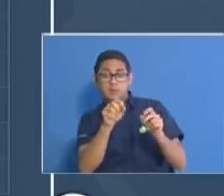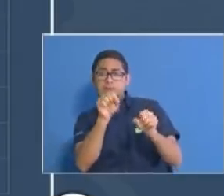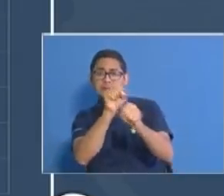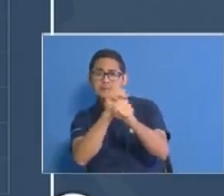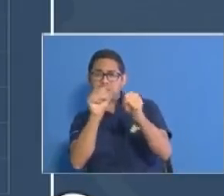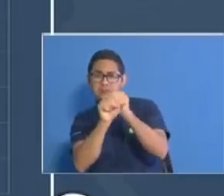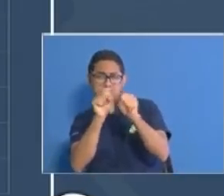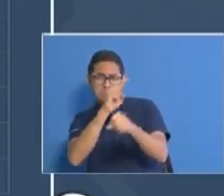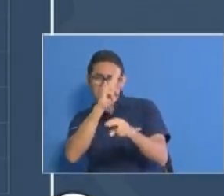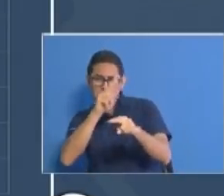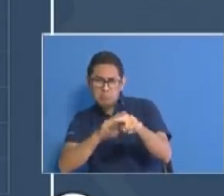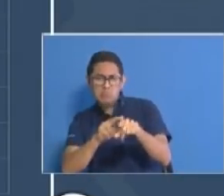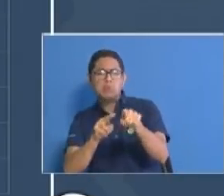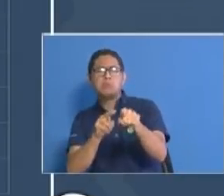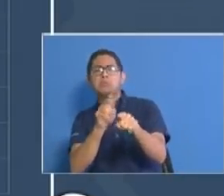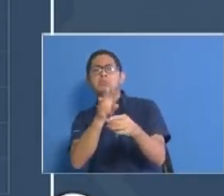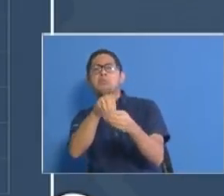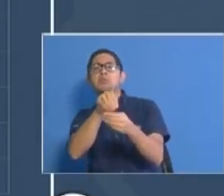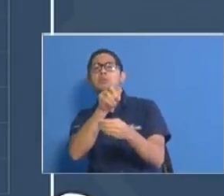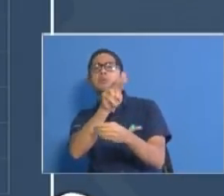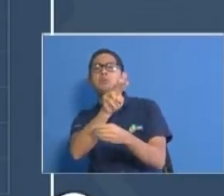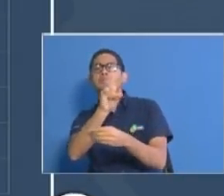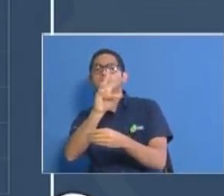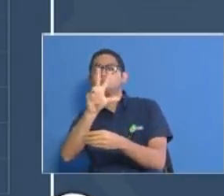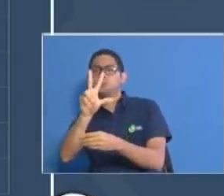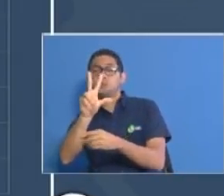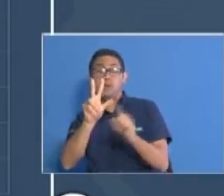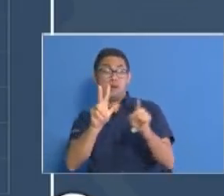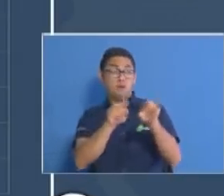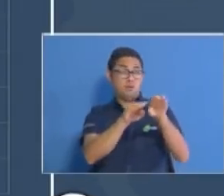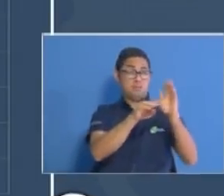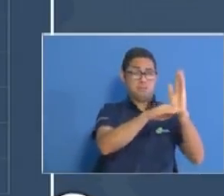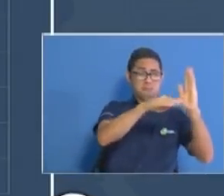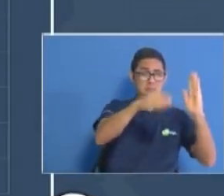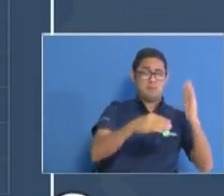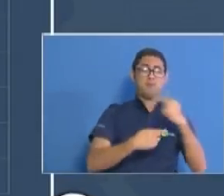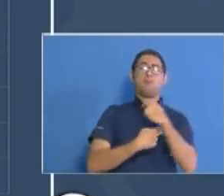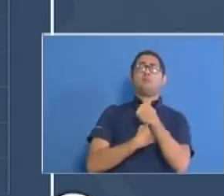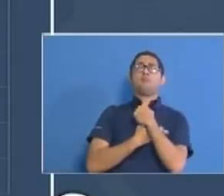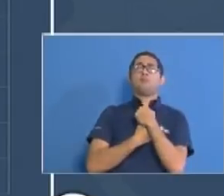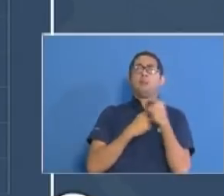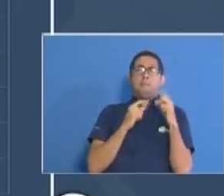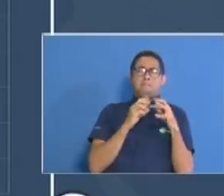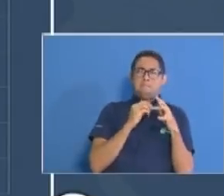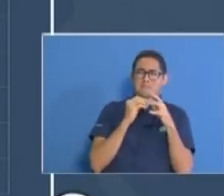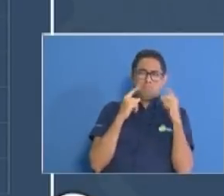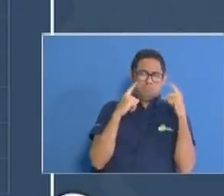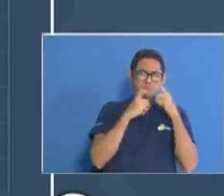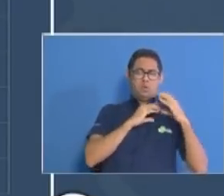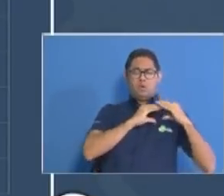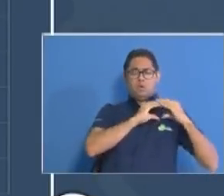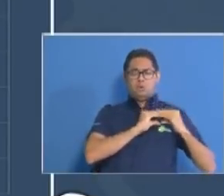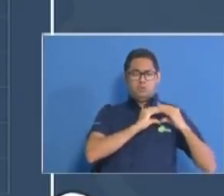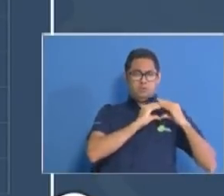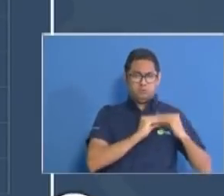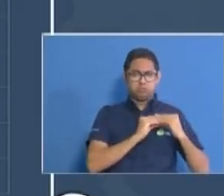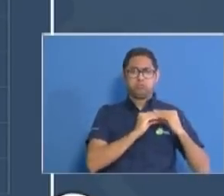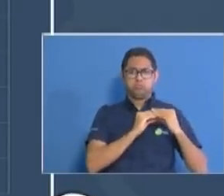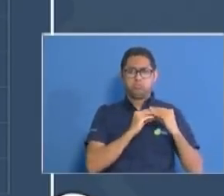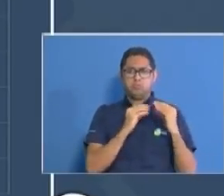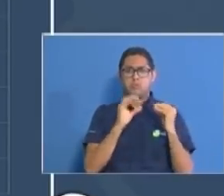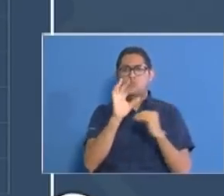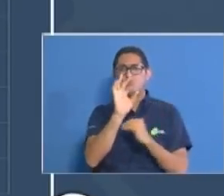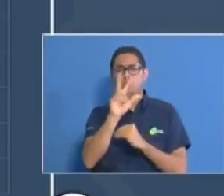263, en UCI 93 y para el día de hoy